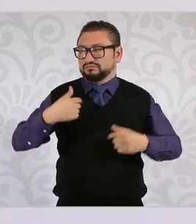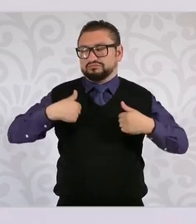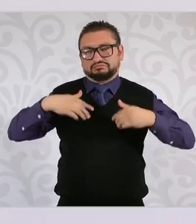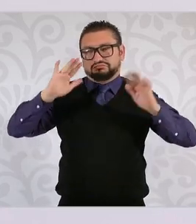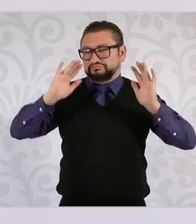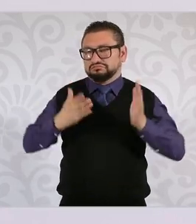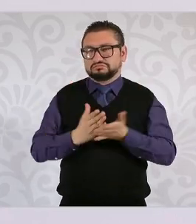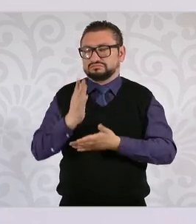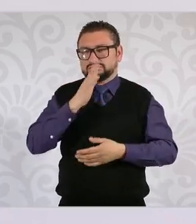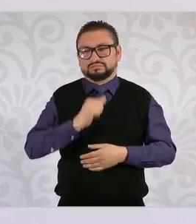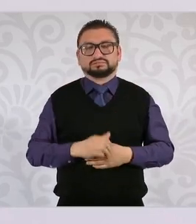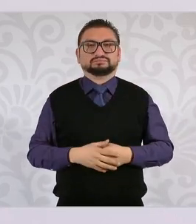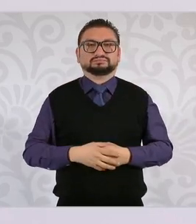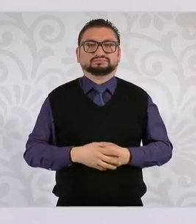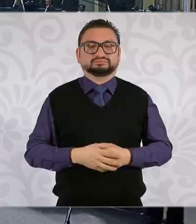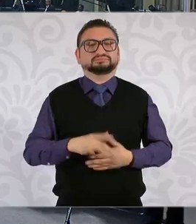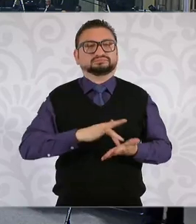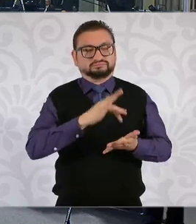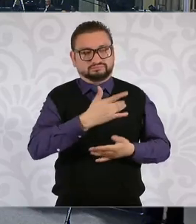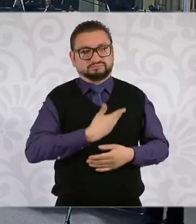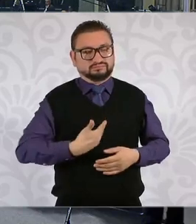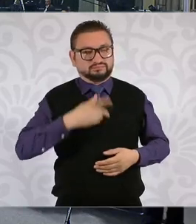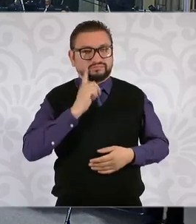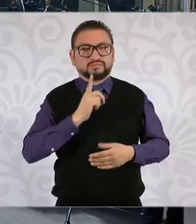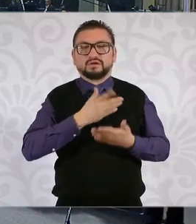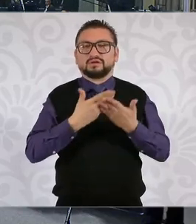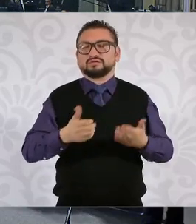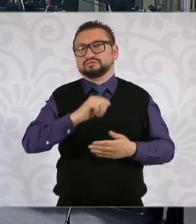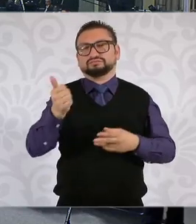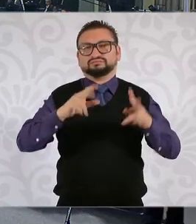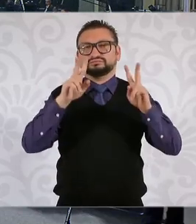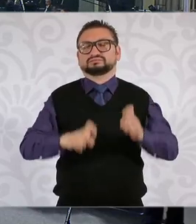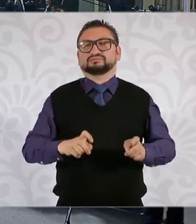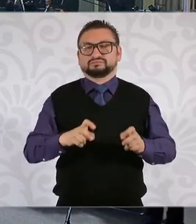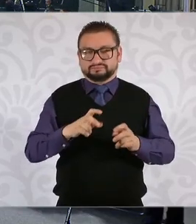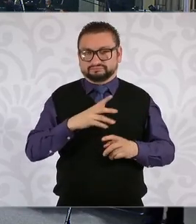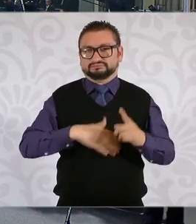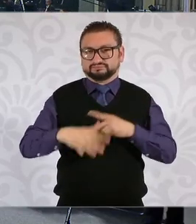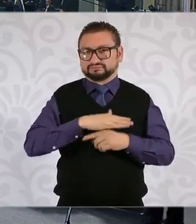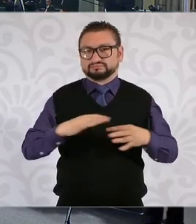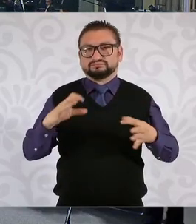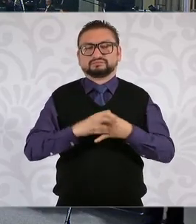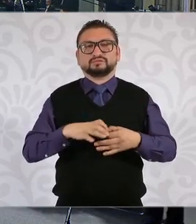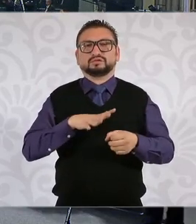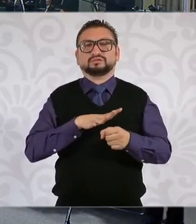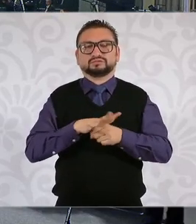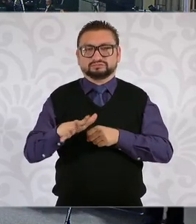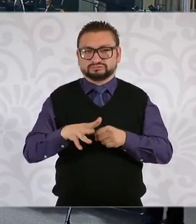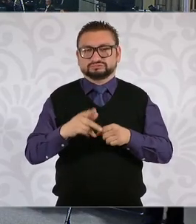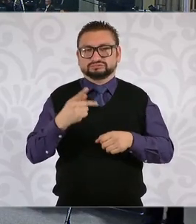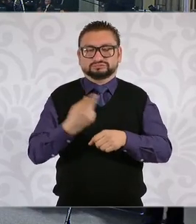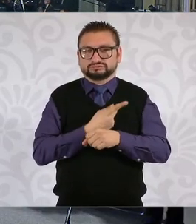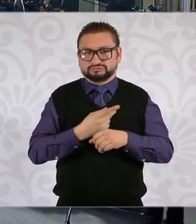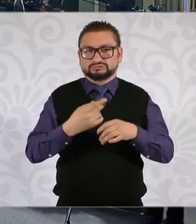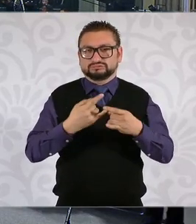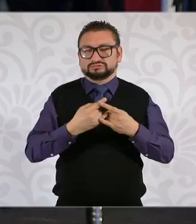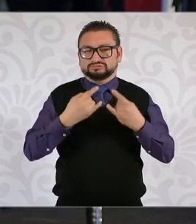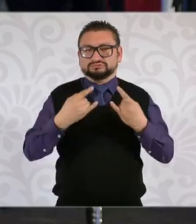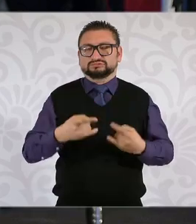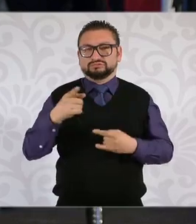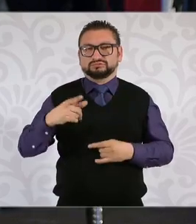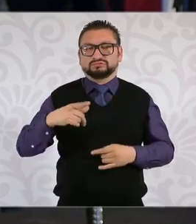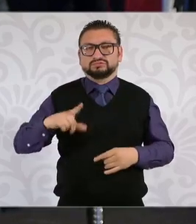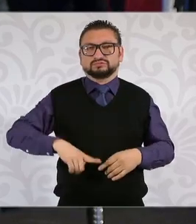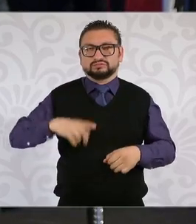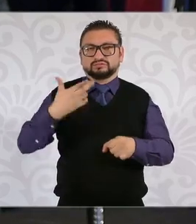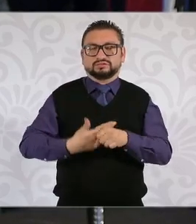Bien, gracias, presidenta. En otro tema, lo que tiene todo lo relacionado, lo que ha estado relacionado con el caso del gobernador Rubén Rocha,